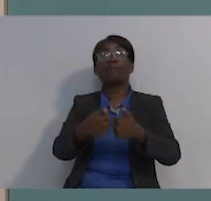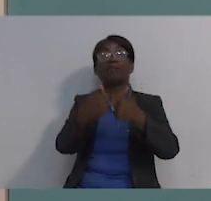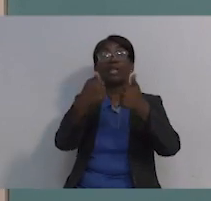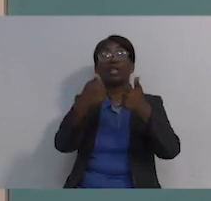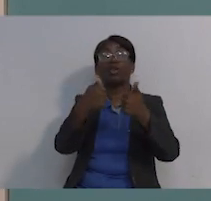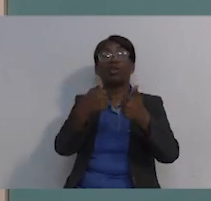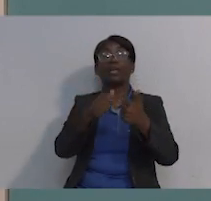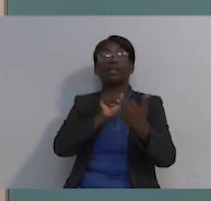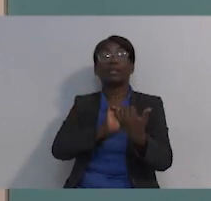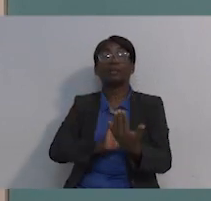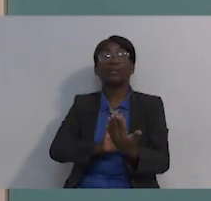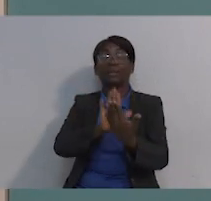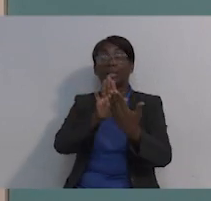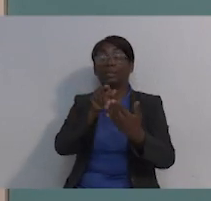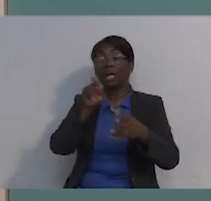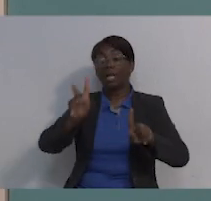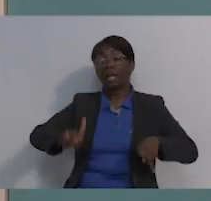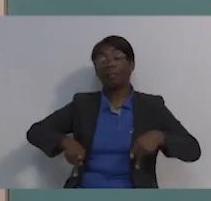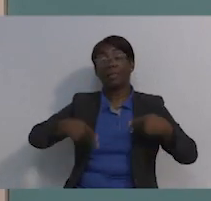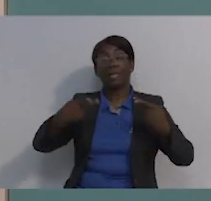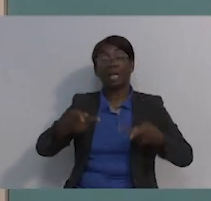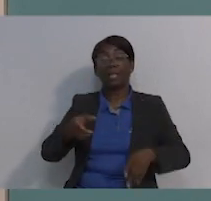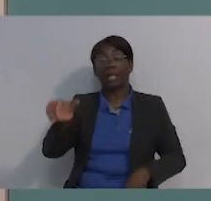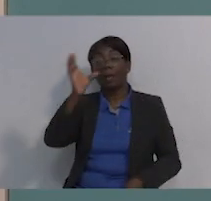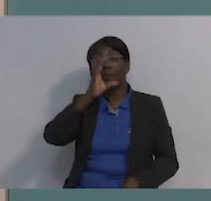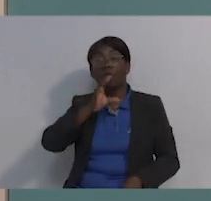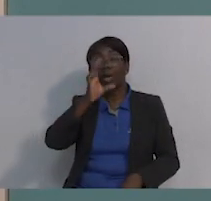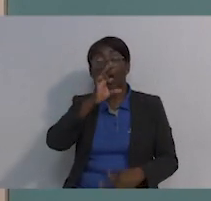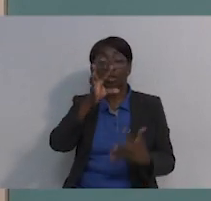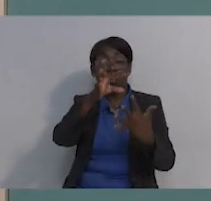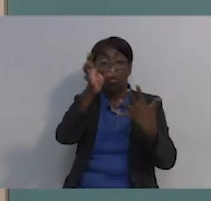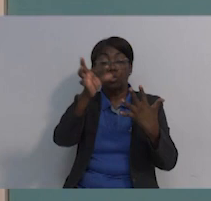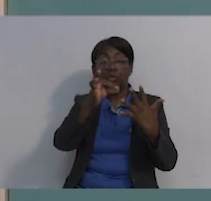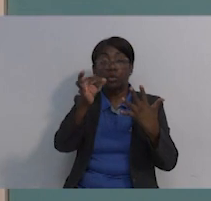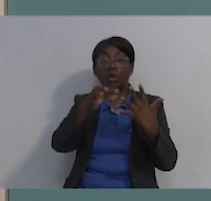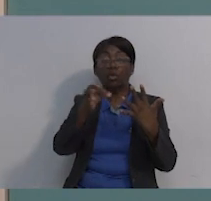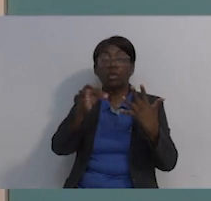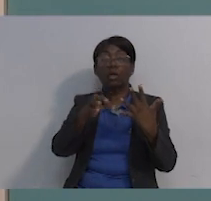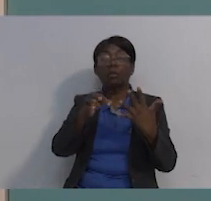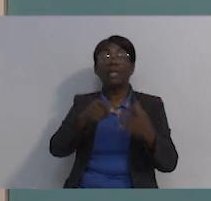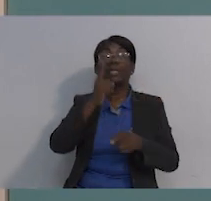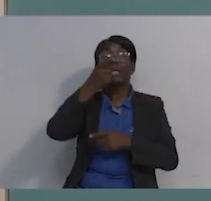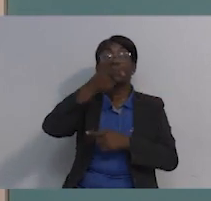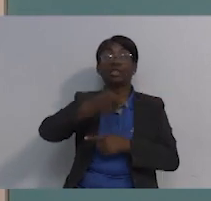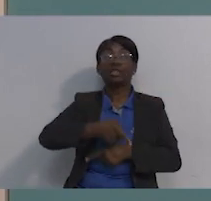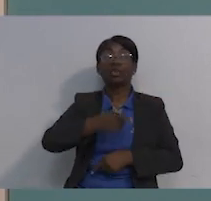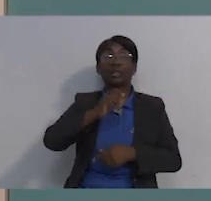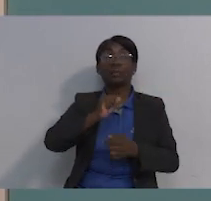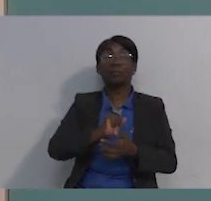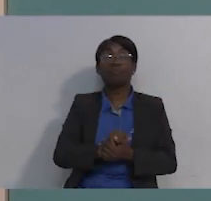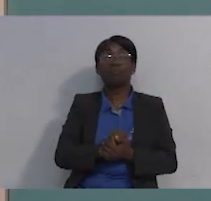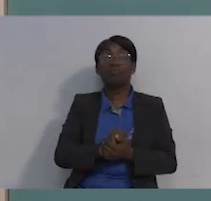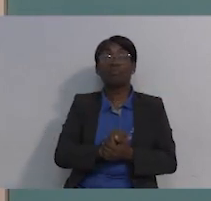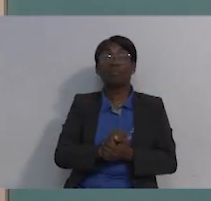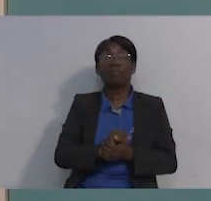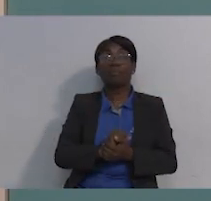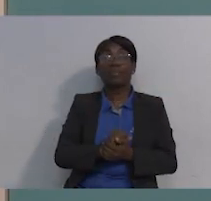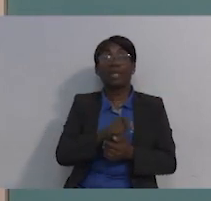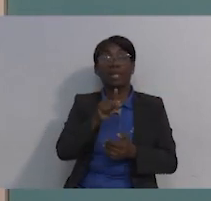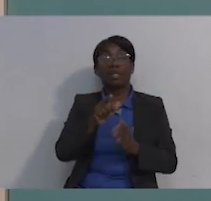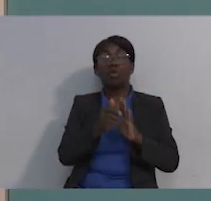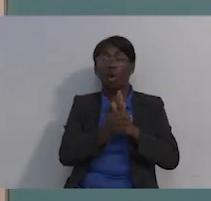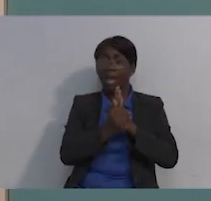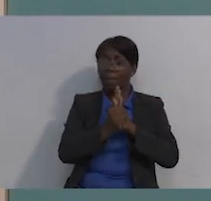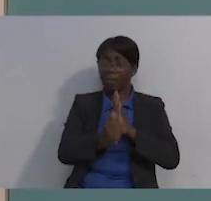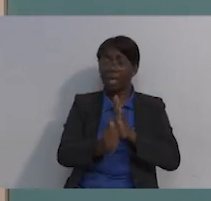que se le presenta a uno en la vida. Entonces uno va buscando opciones y va tomando decisiones. Y para eso tenemos